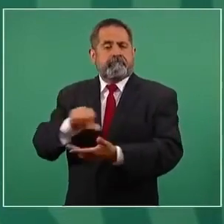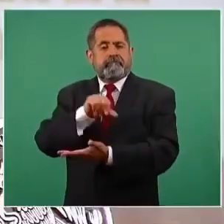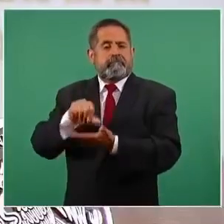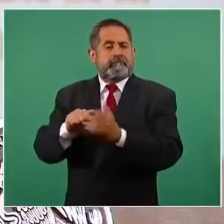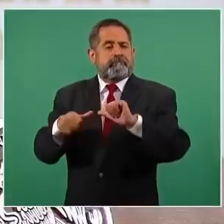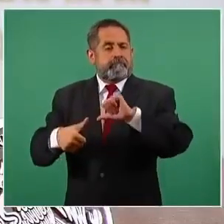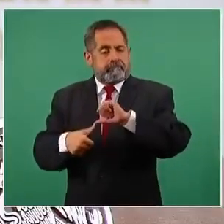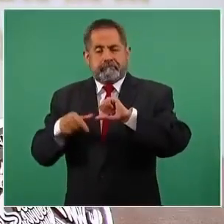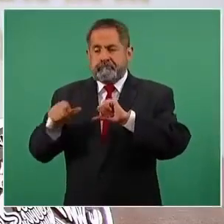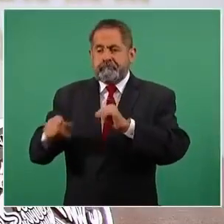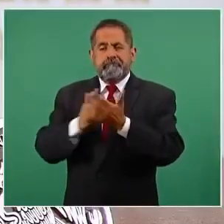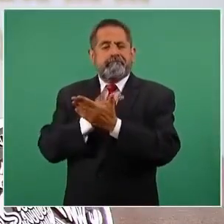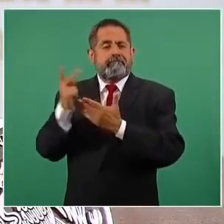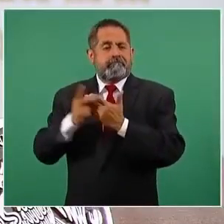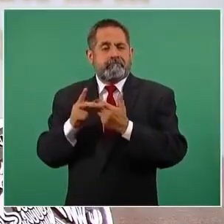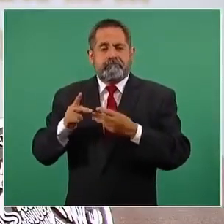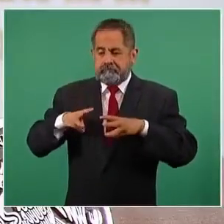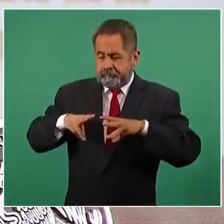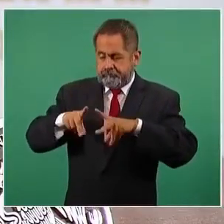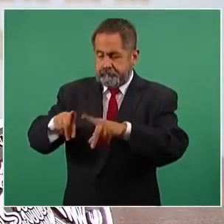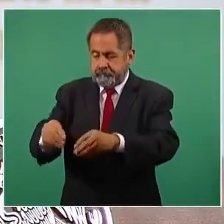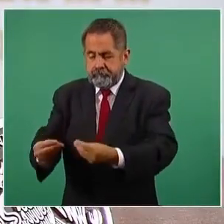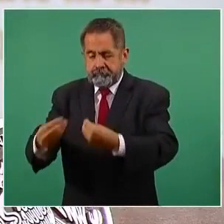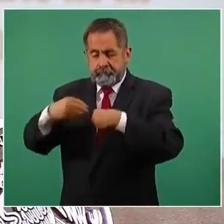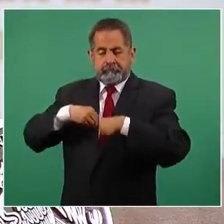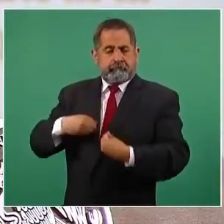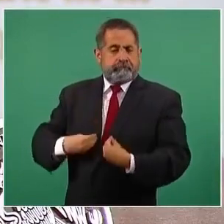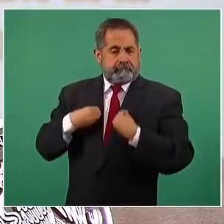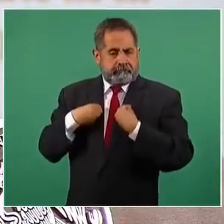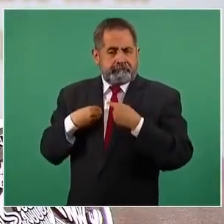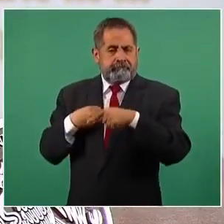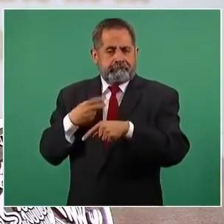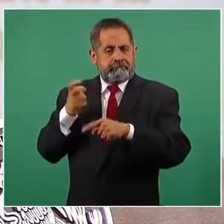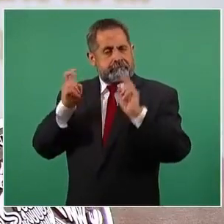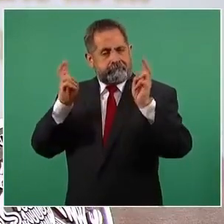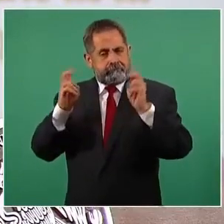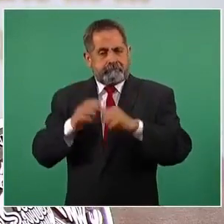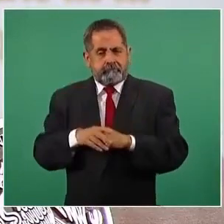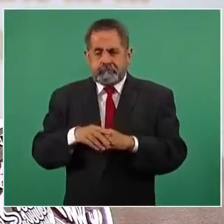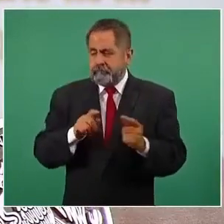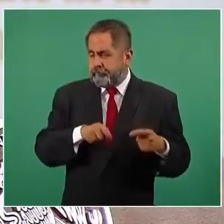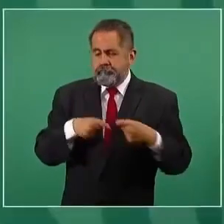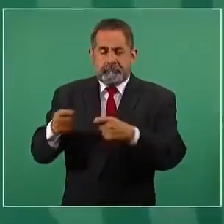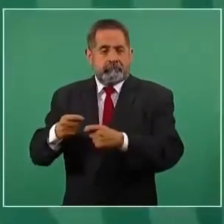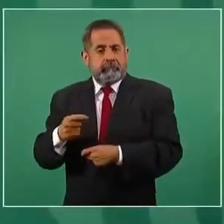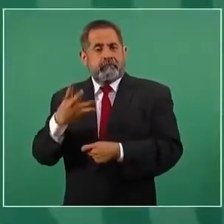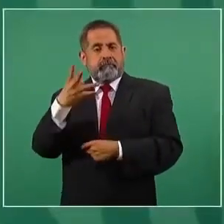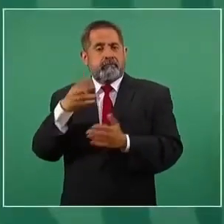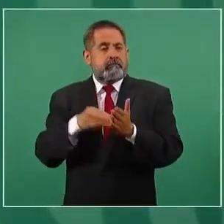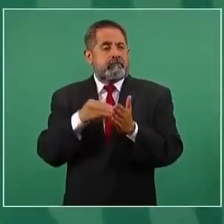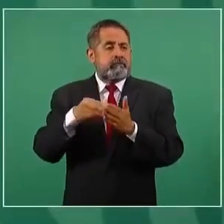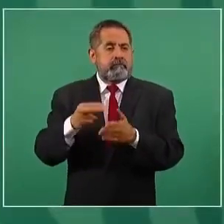el programa Sembrando Vida, que se amplíe a cuatro millones de hectáreas.